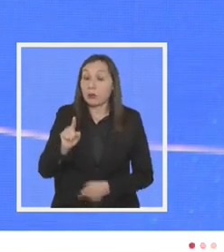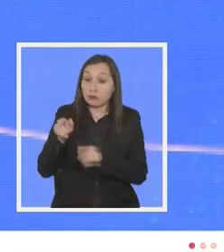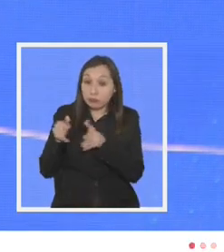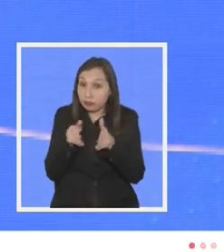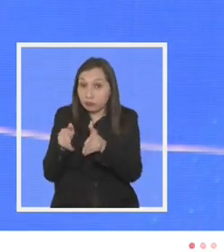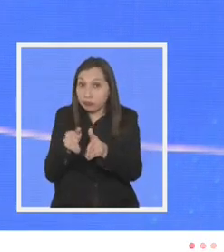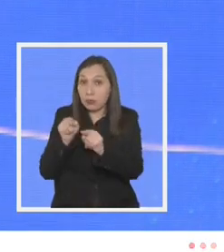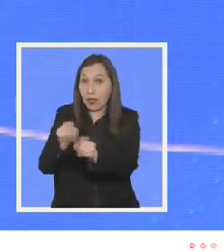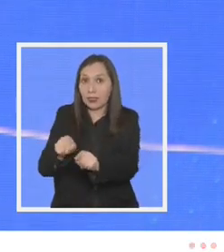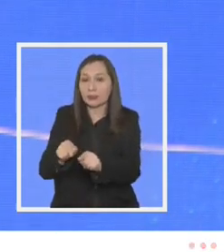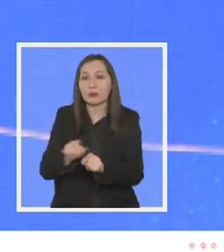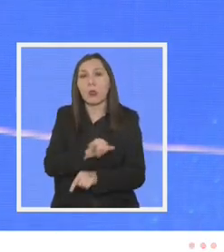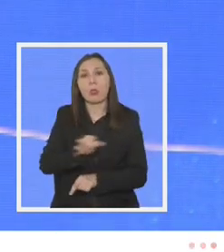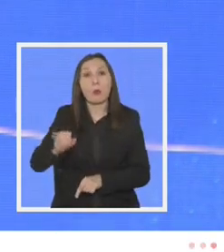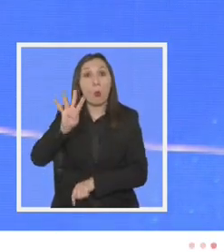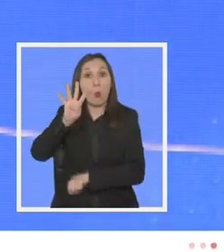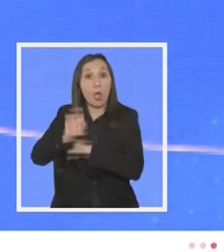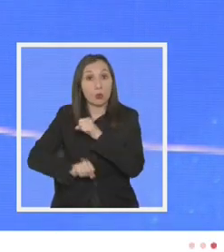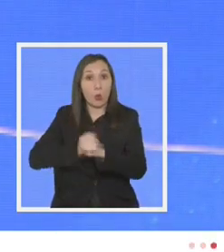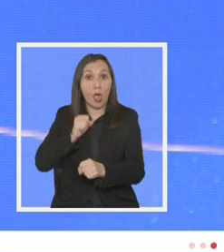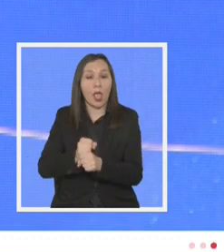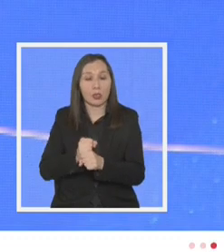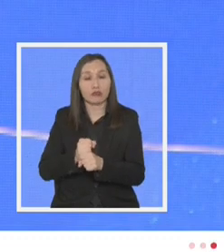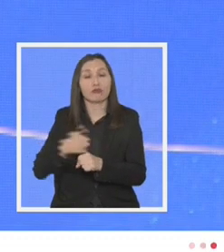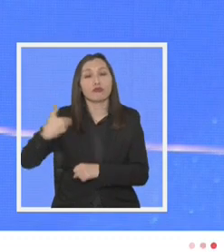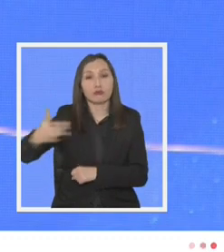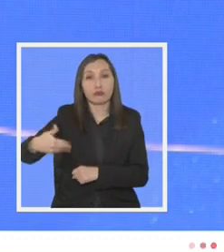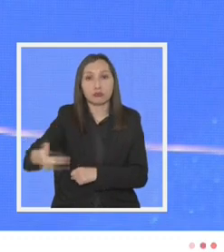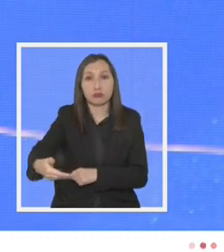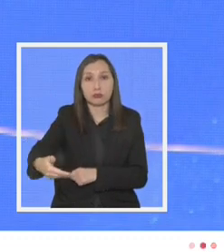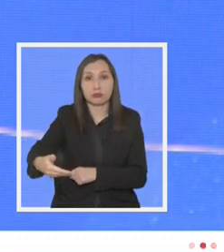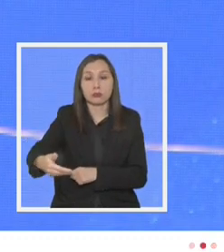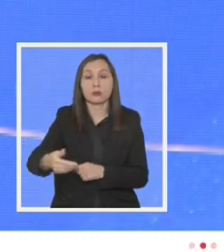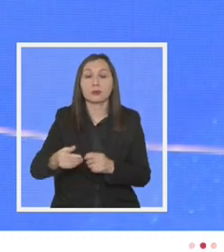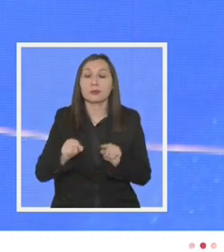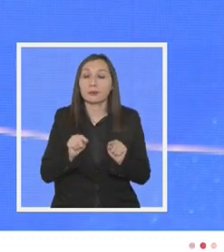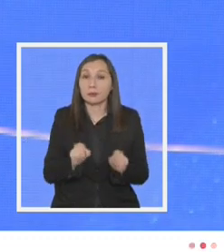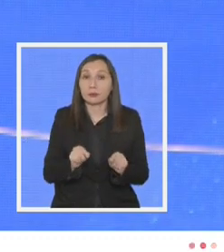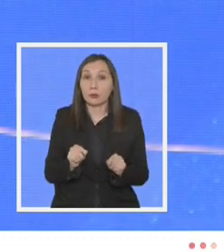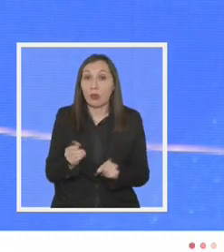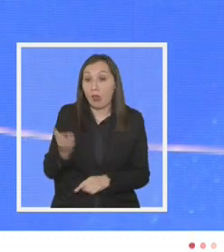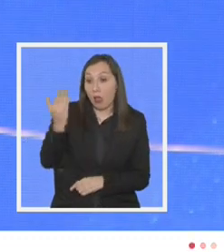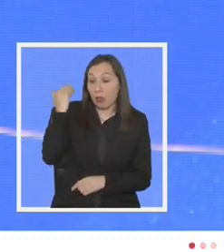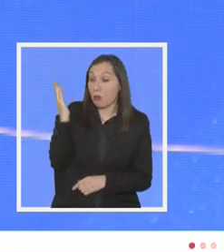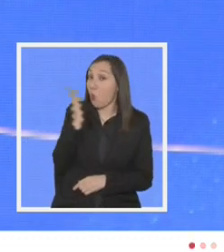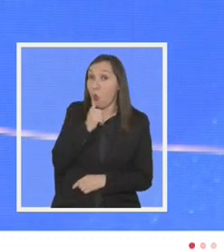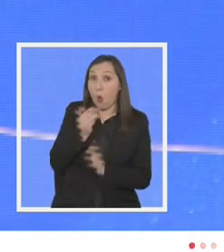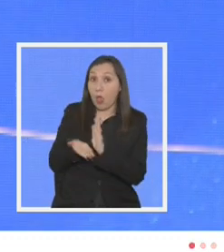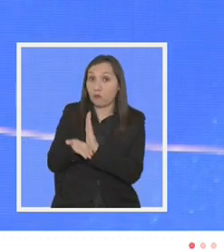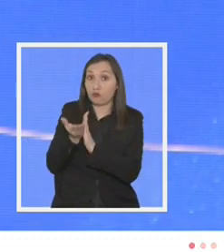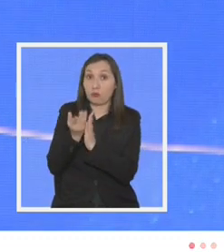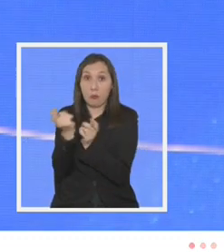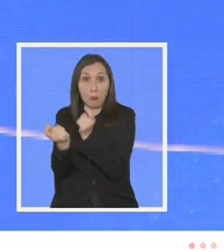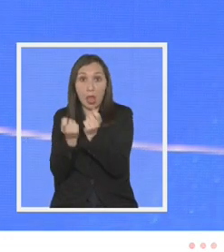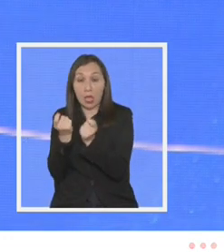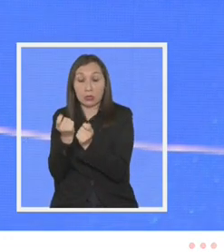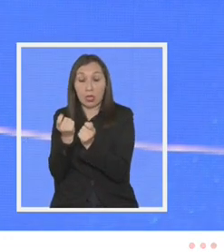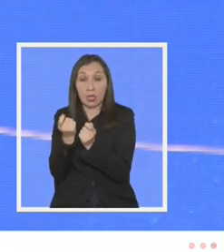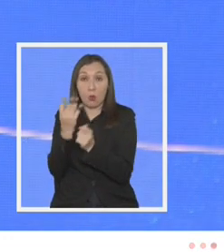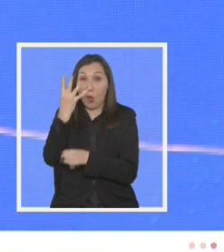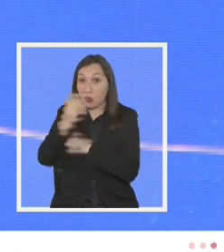dirección es que luego de cuatro años en donde no hubo aumento presupuestario